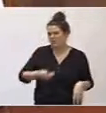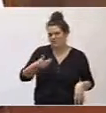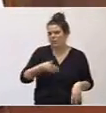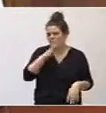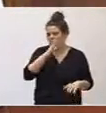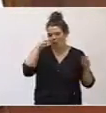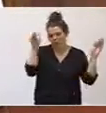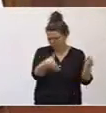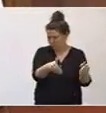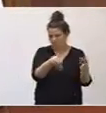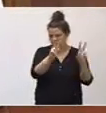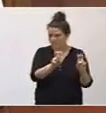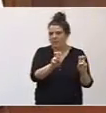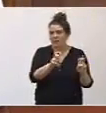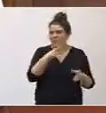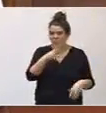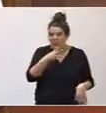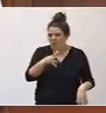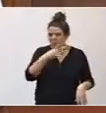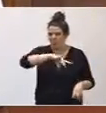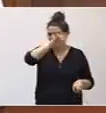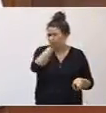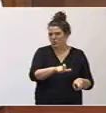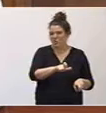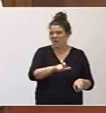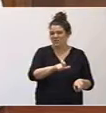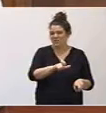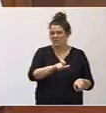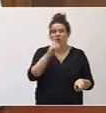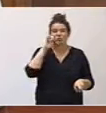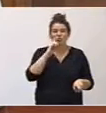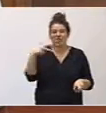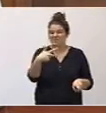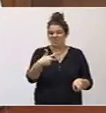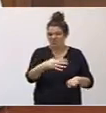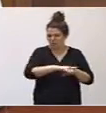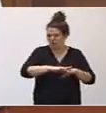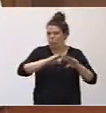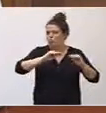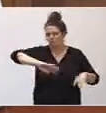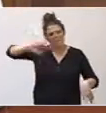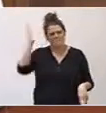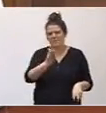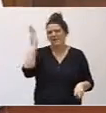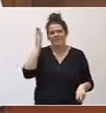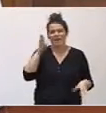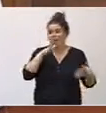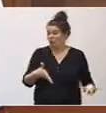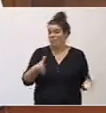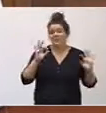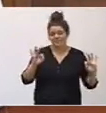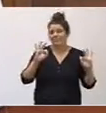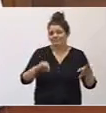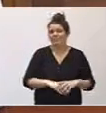un claro ejemplo de vulneración de los derechos fundamentales de las personas sordas, lo que está ocurriendo actualmente.